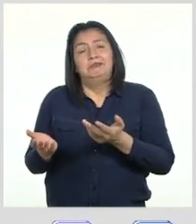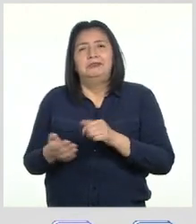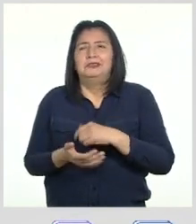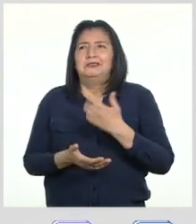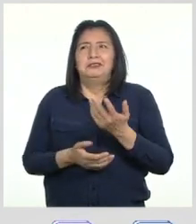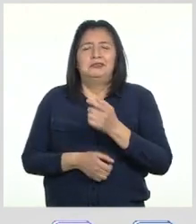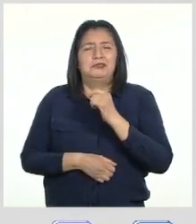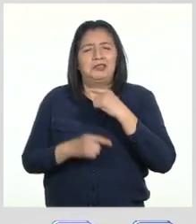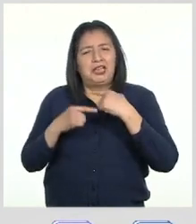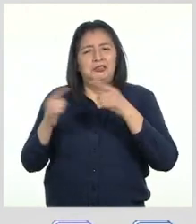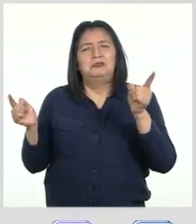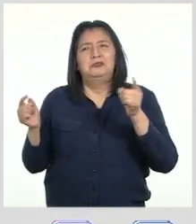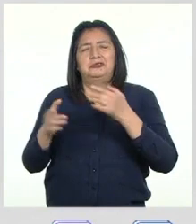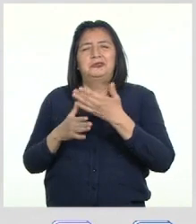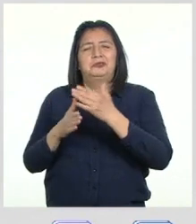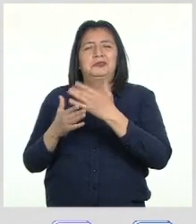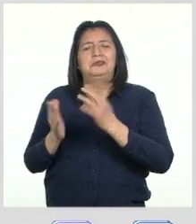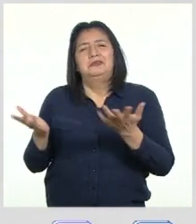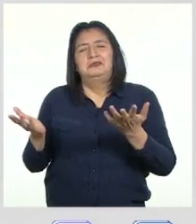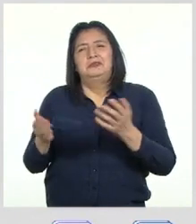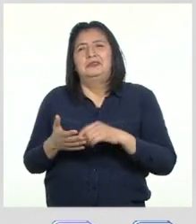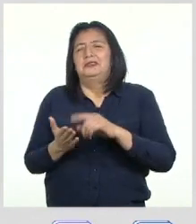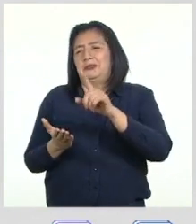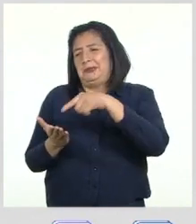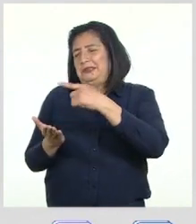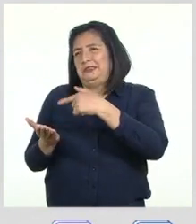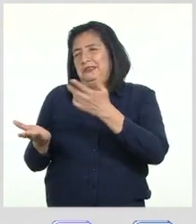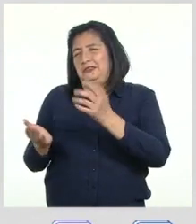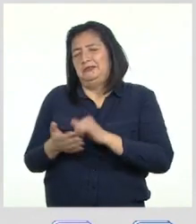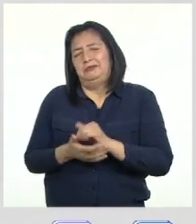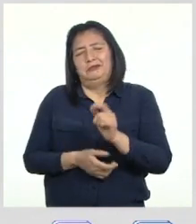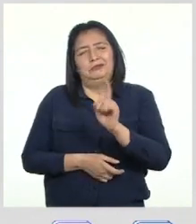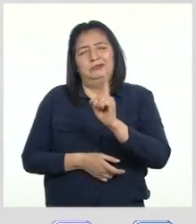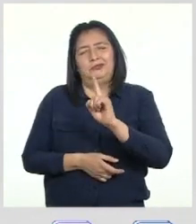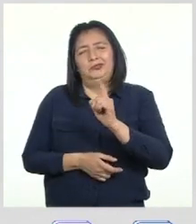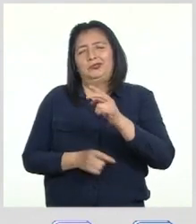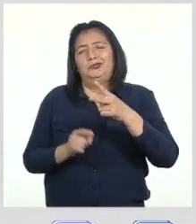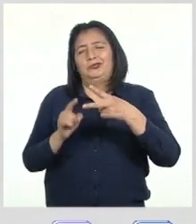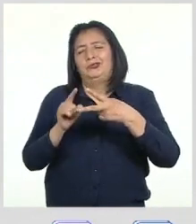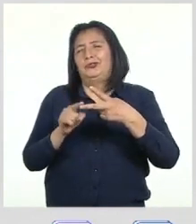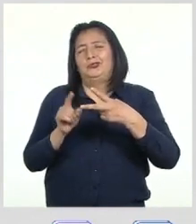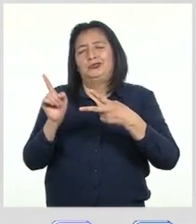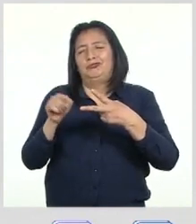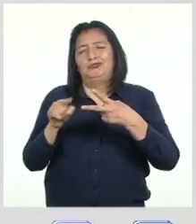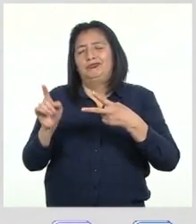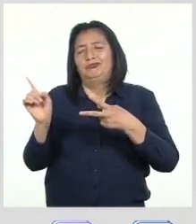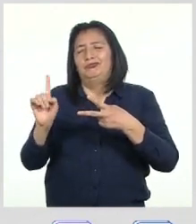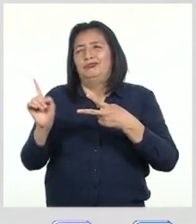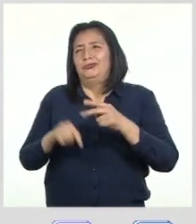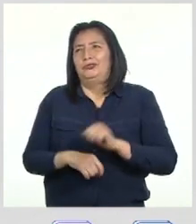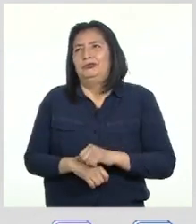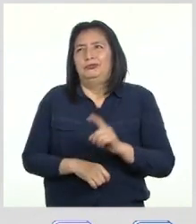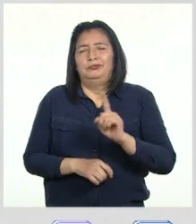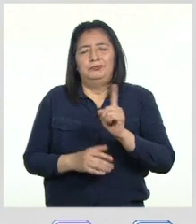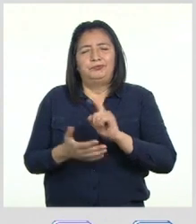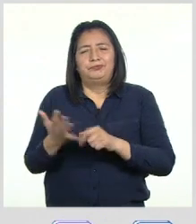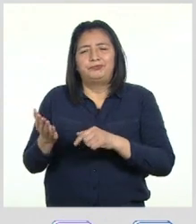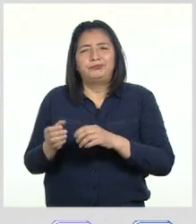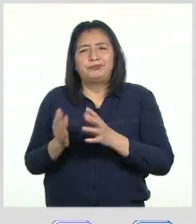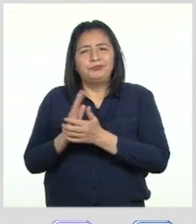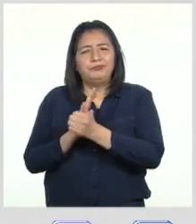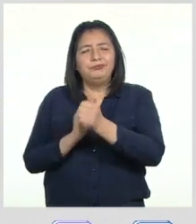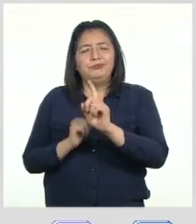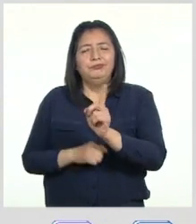solo es un anuncio compartido en una red de mensajería Así que no cumple el paso dos Es decir, no viene de un